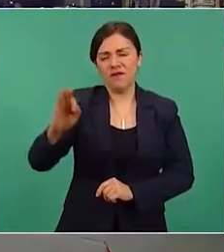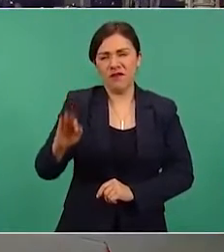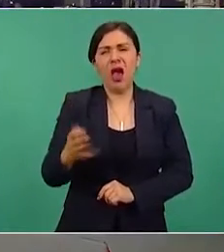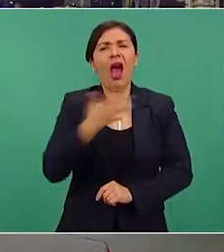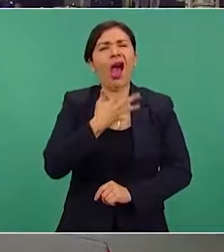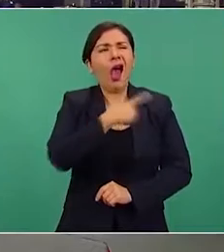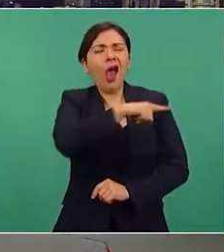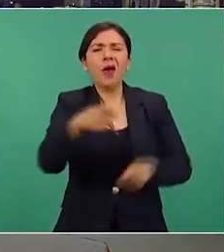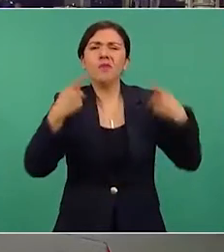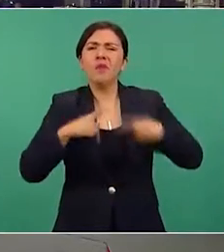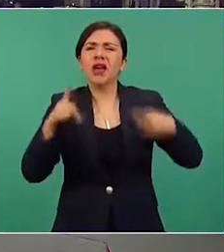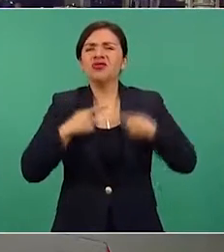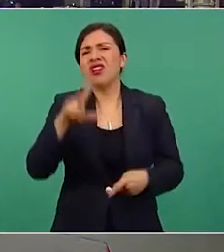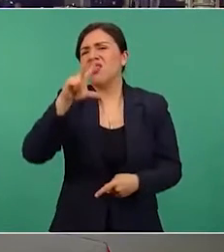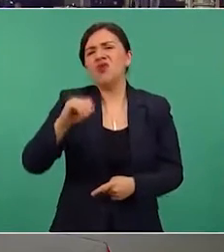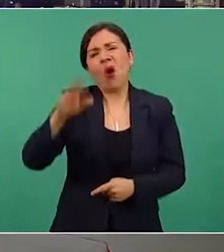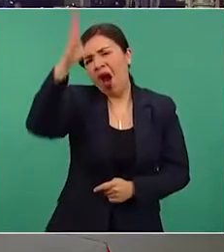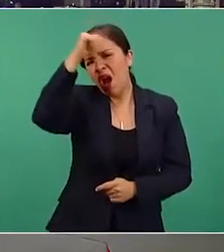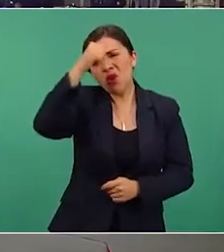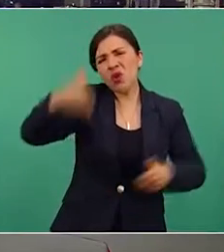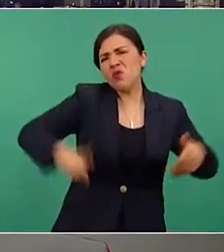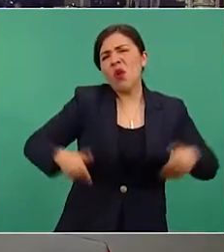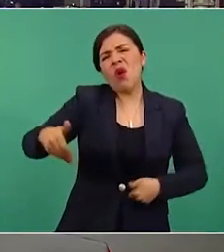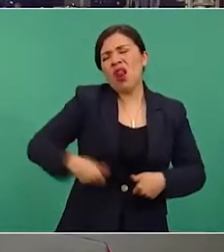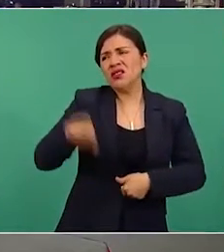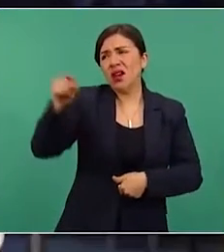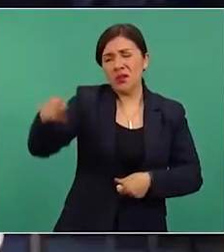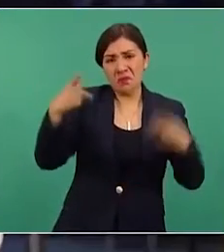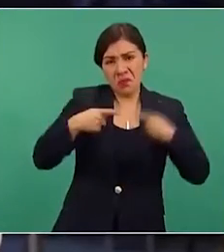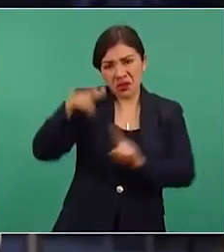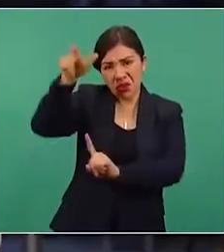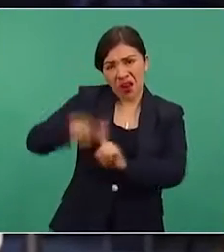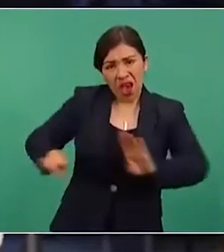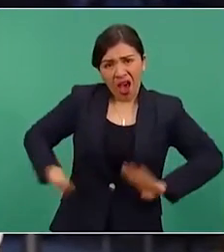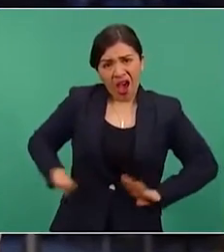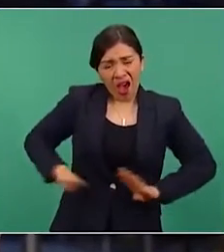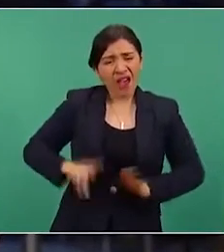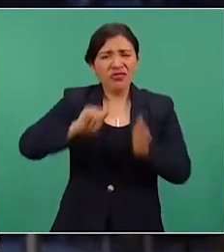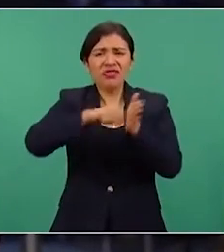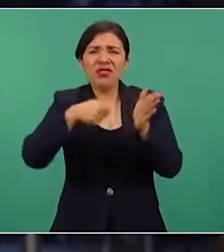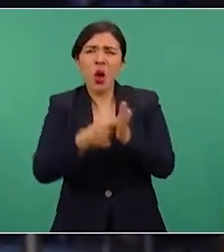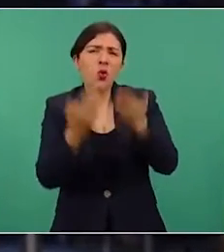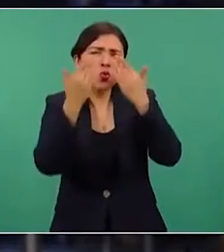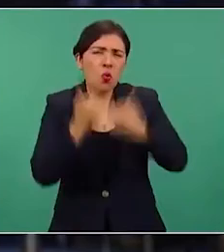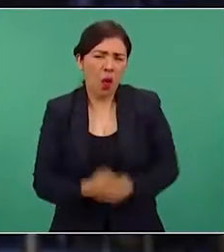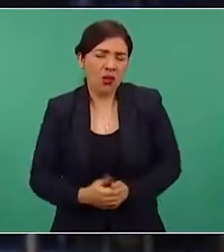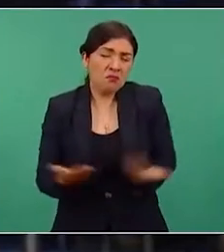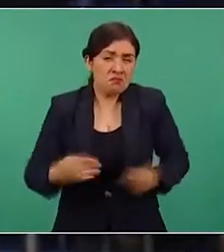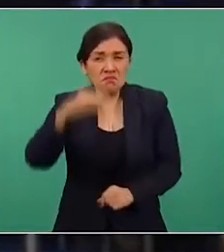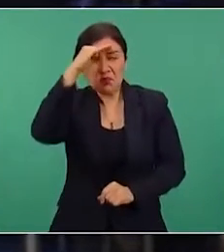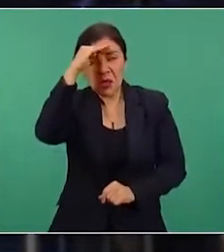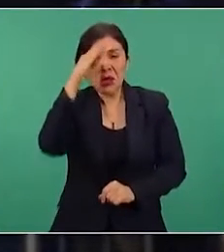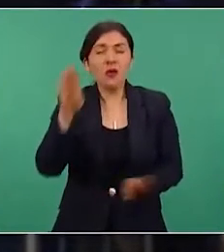críticas respecto de que no cumple quizá el perfil técnico y también de que quizá pueda